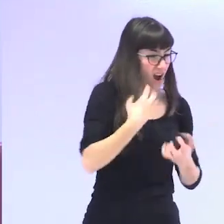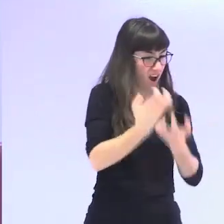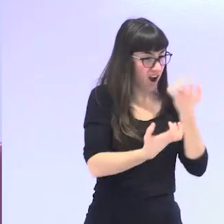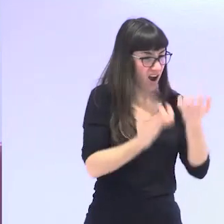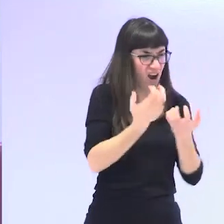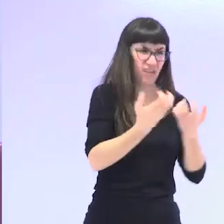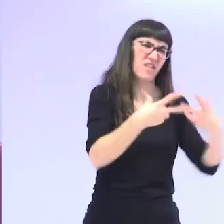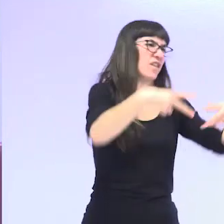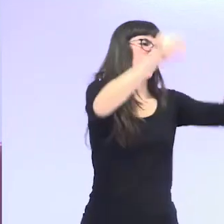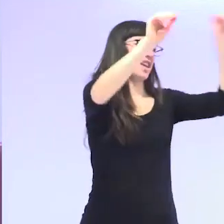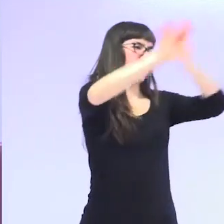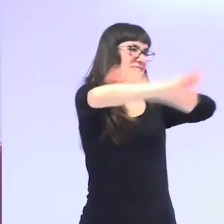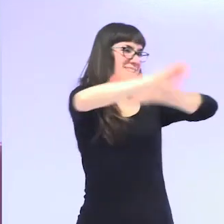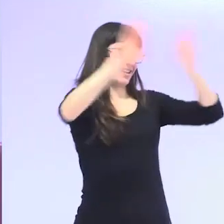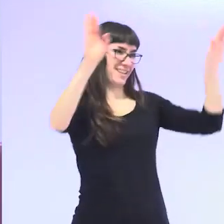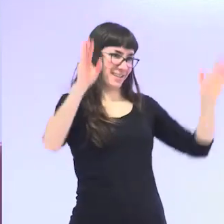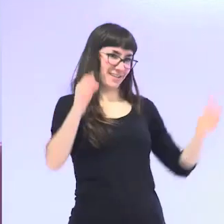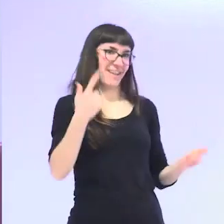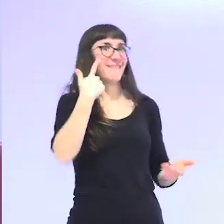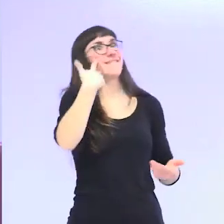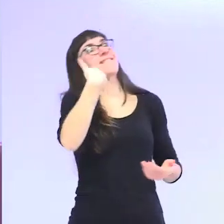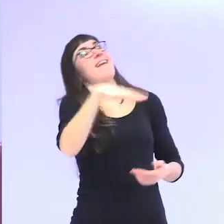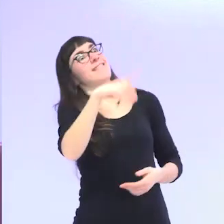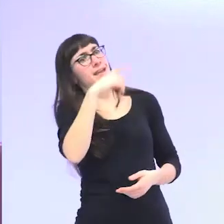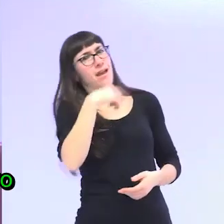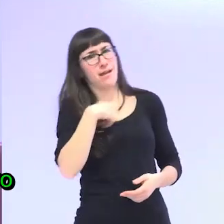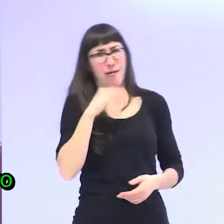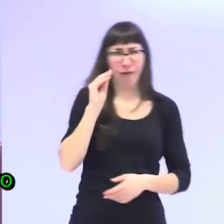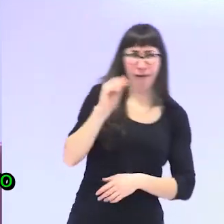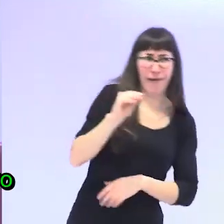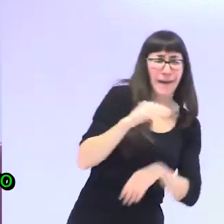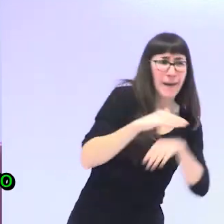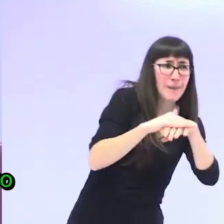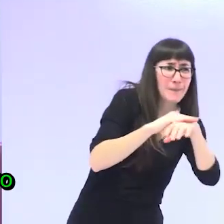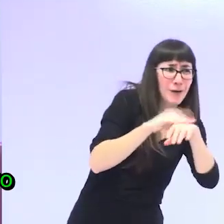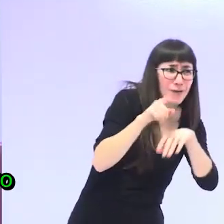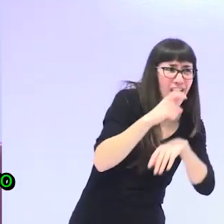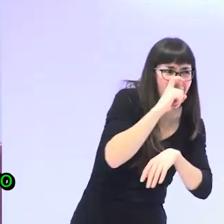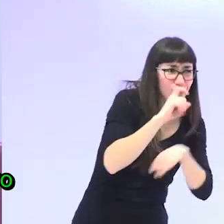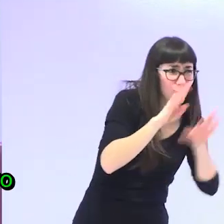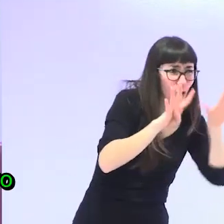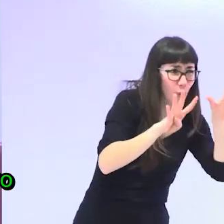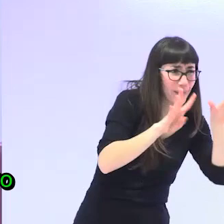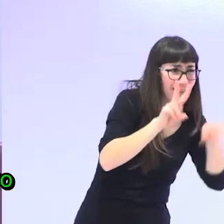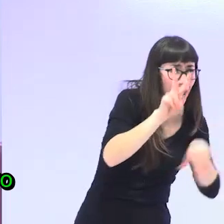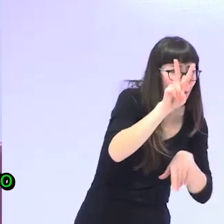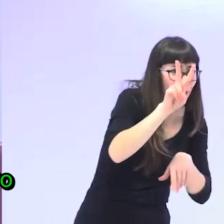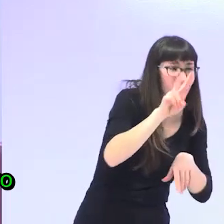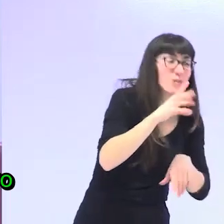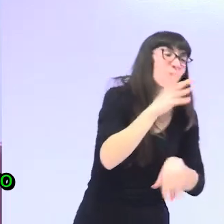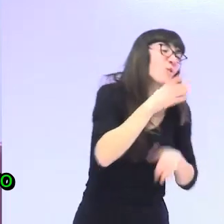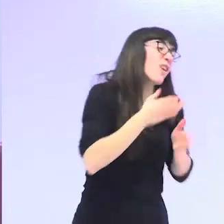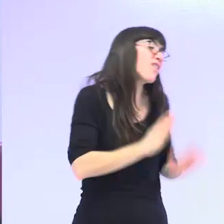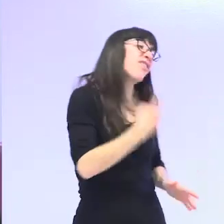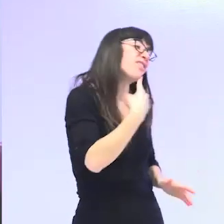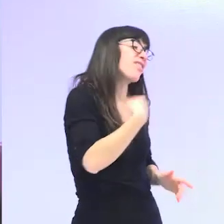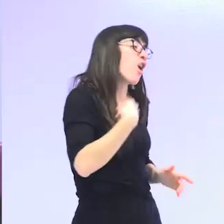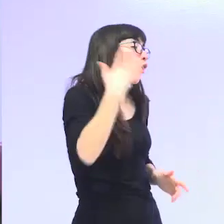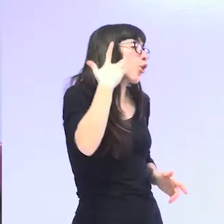yo dije ¿de verdad que la seguías preparando? dice es que me dicen que como hago yo el cordero no la hace nadie